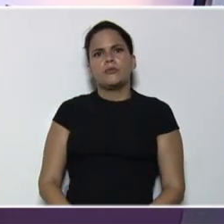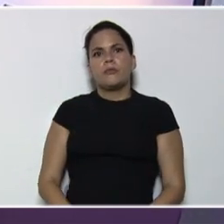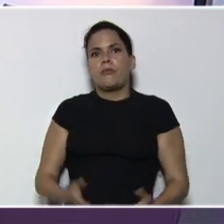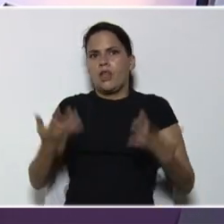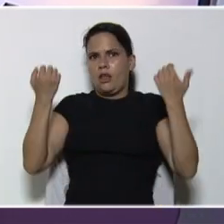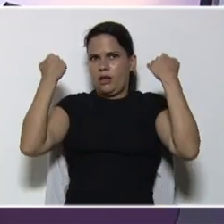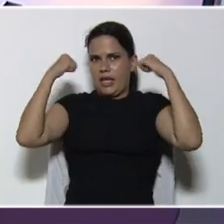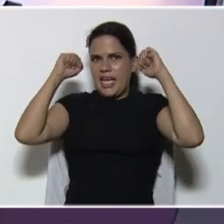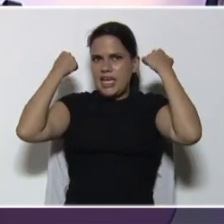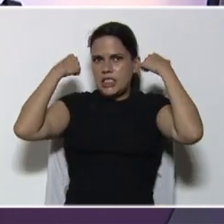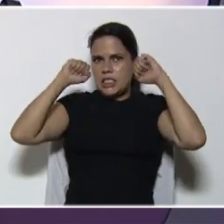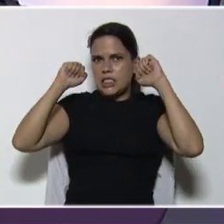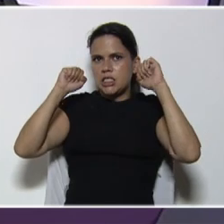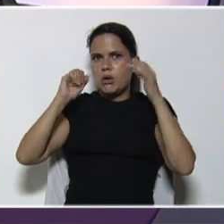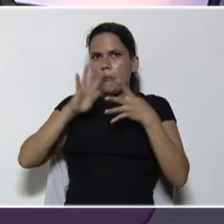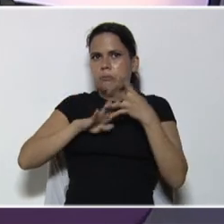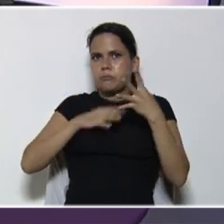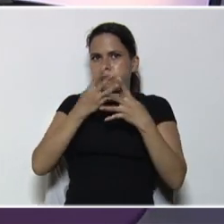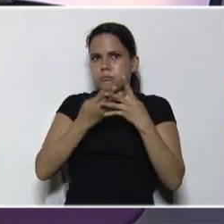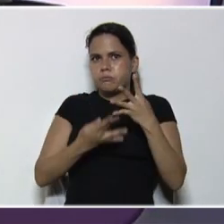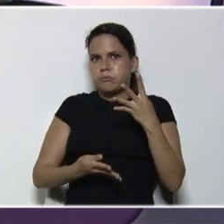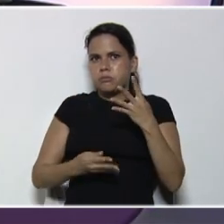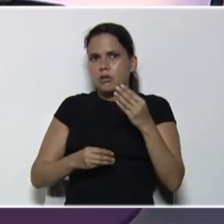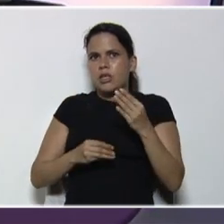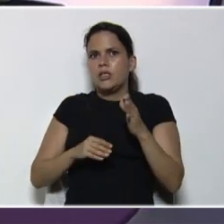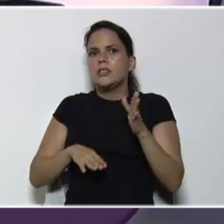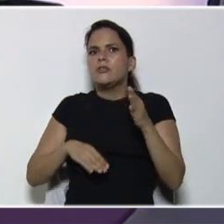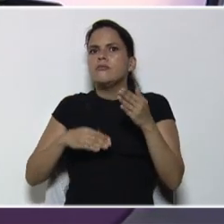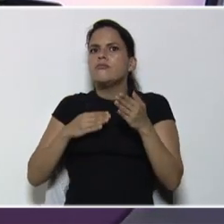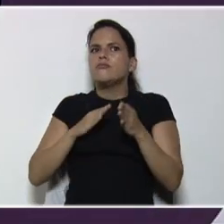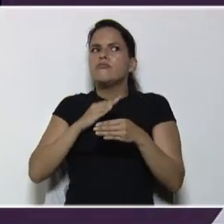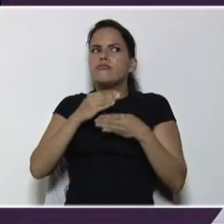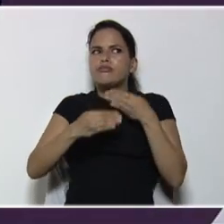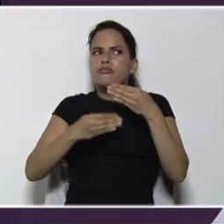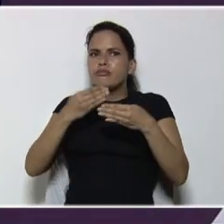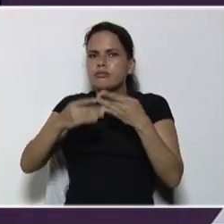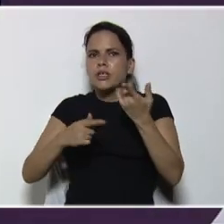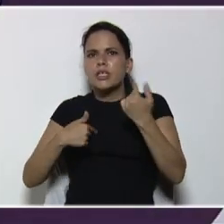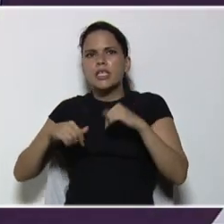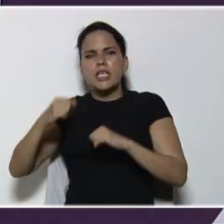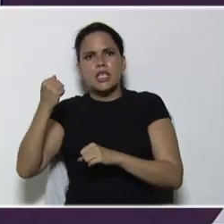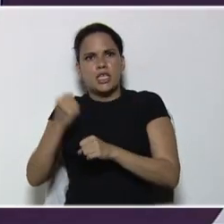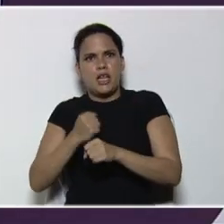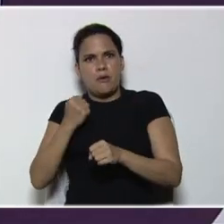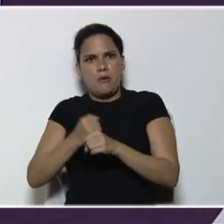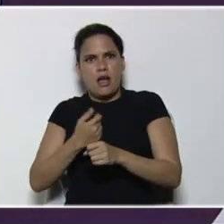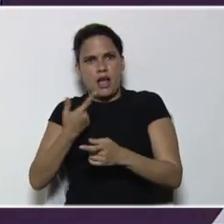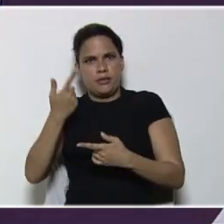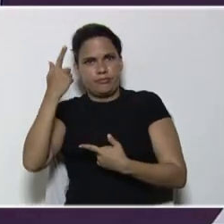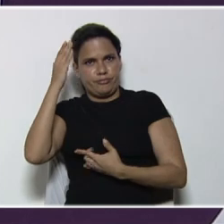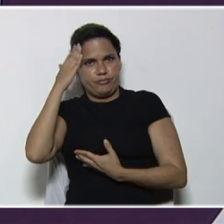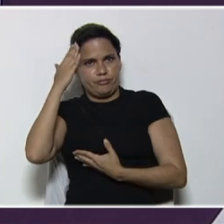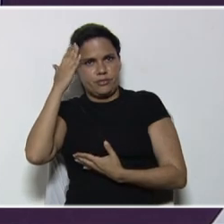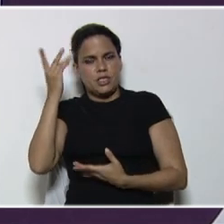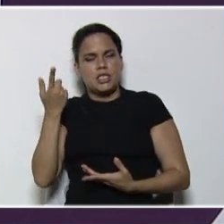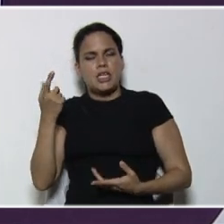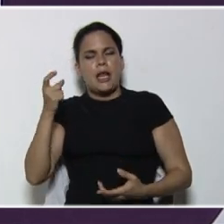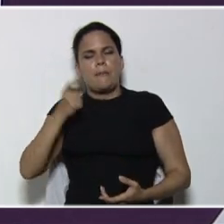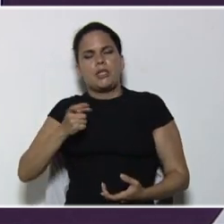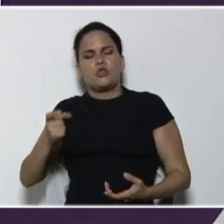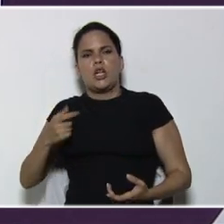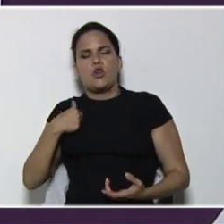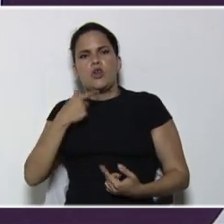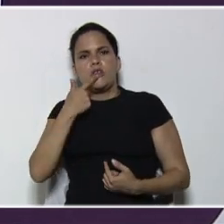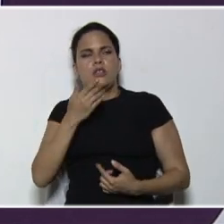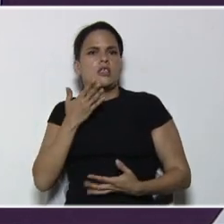operaciones, matemáticas, para desarrollar, y trabajar, la agilidad mental, tenemos entonces, si la persona, nos dice, un número